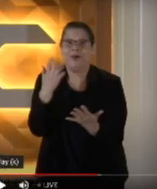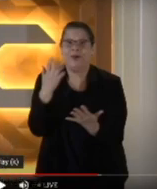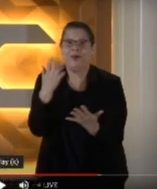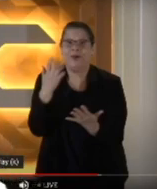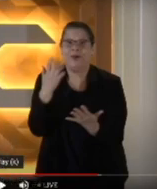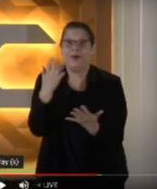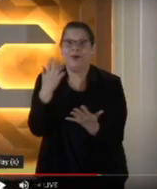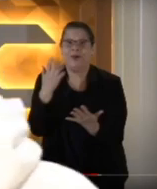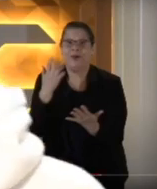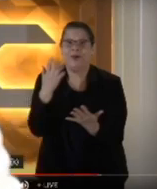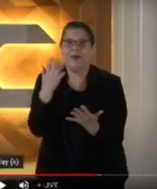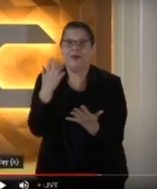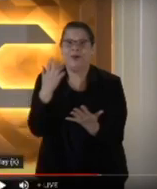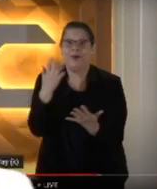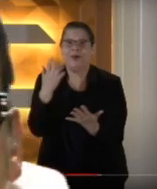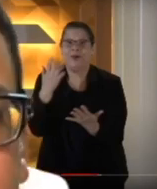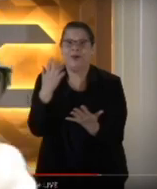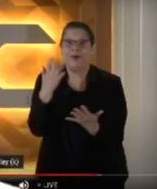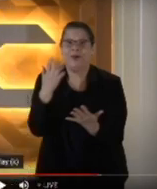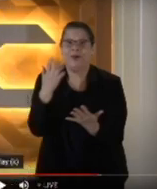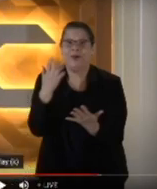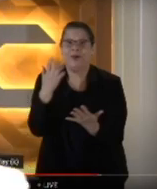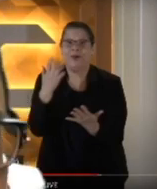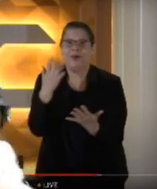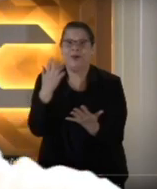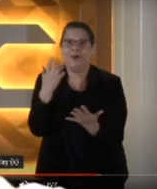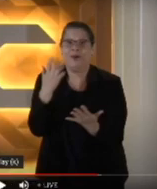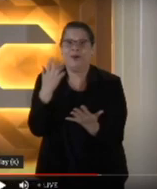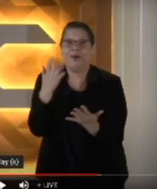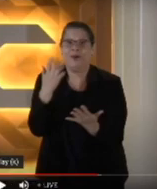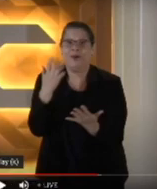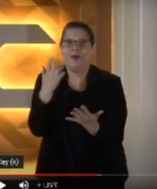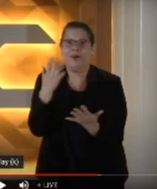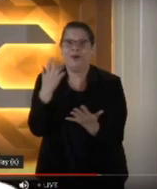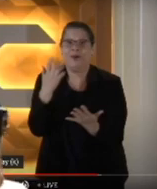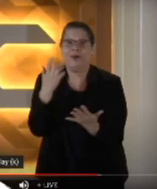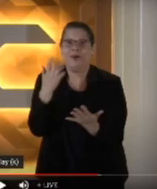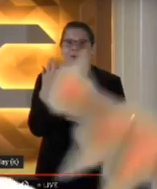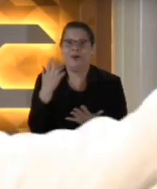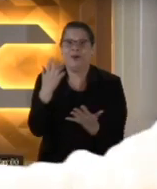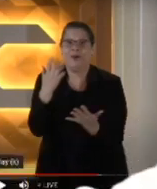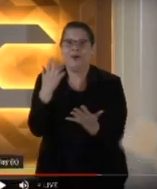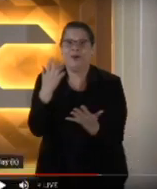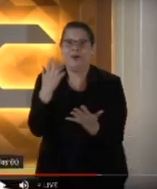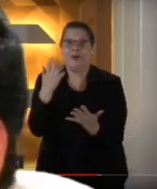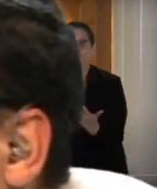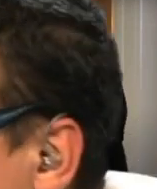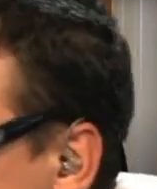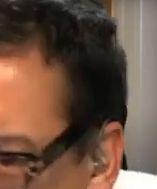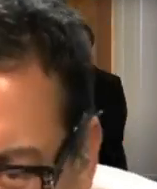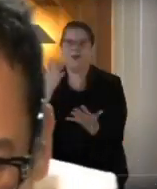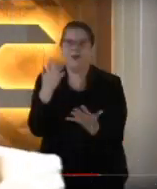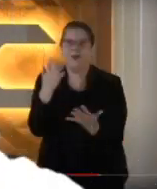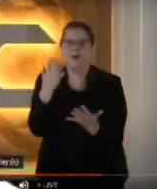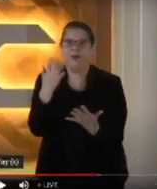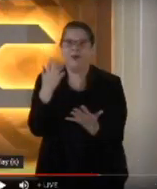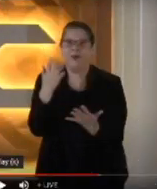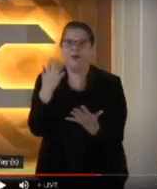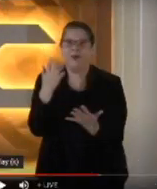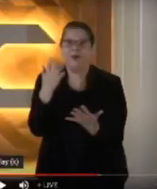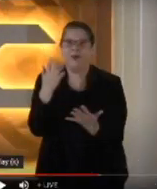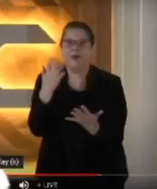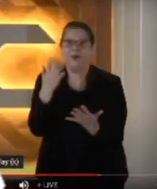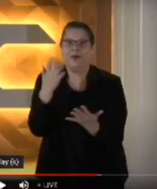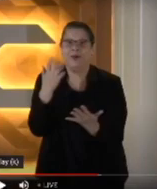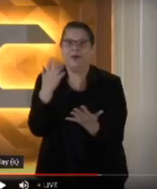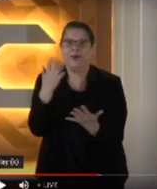Oye, soy franciscano. Los franciscanos, a nosotros nos gusta la naturaleza. Hermano Sol, hermana Luna, hermano